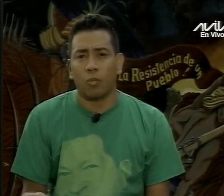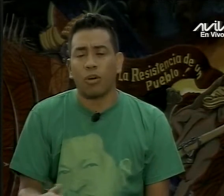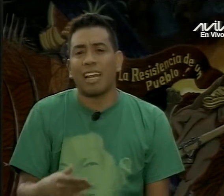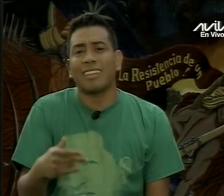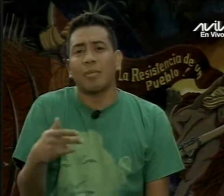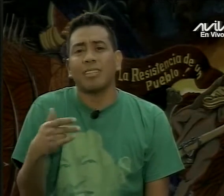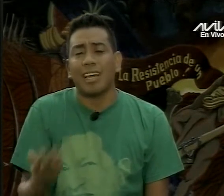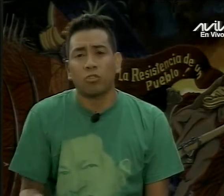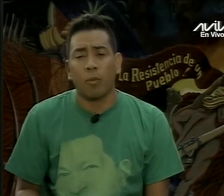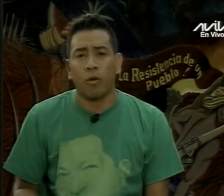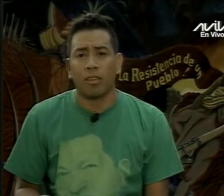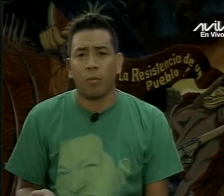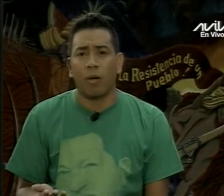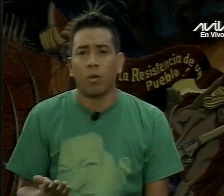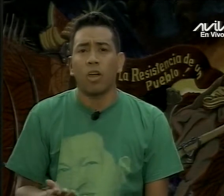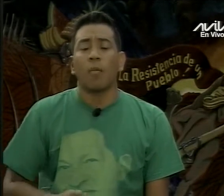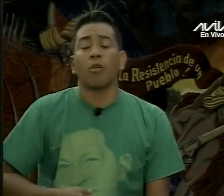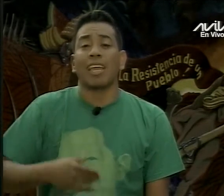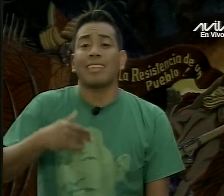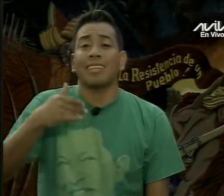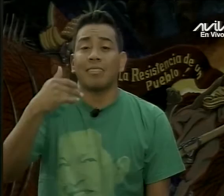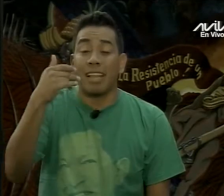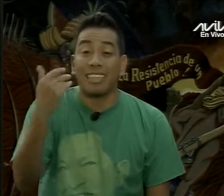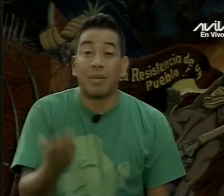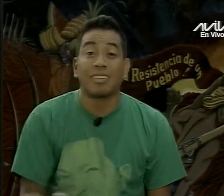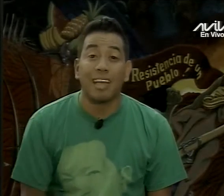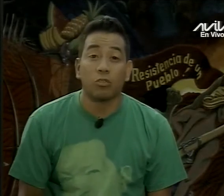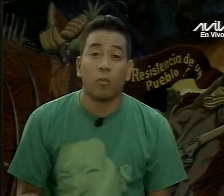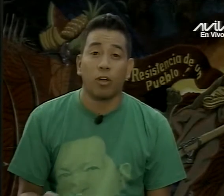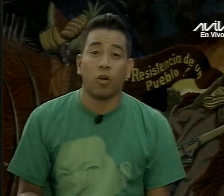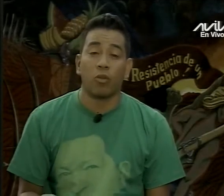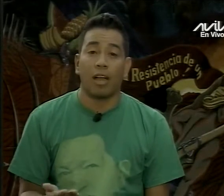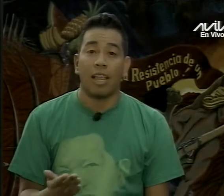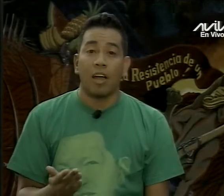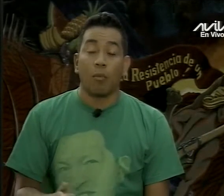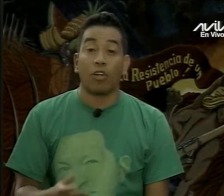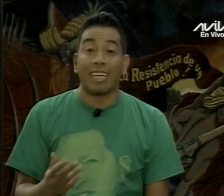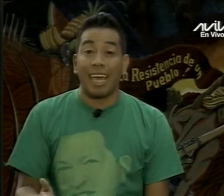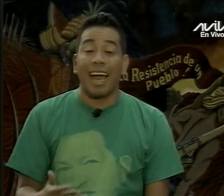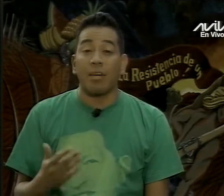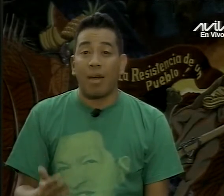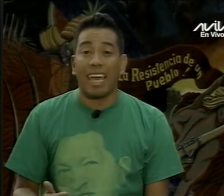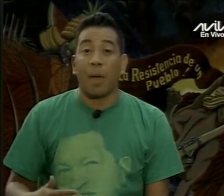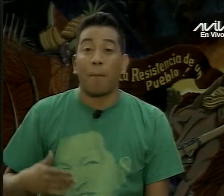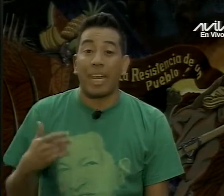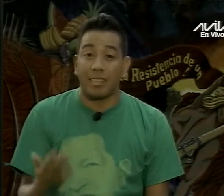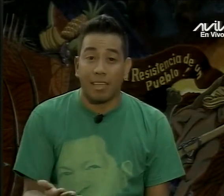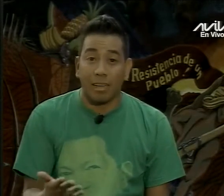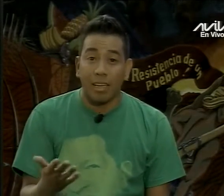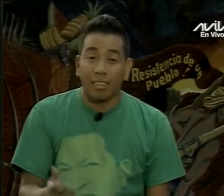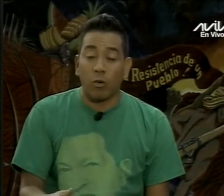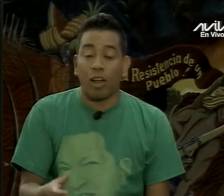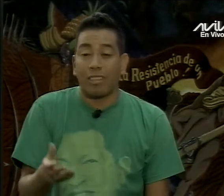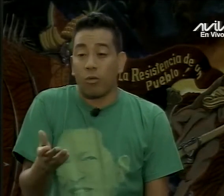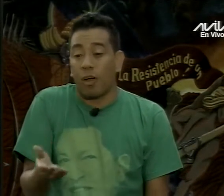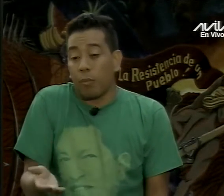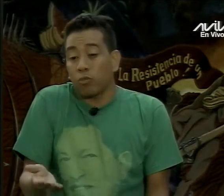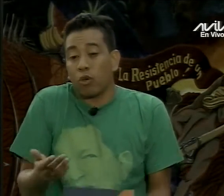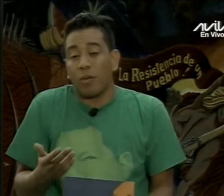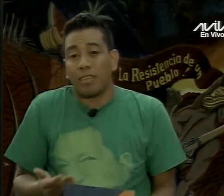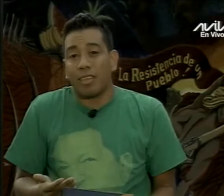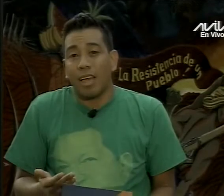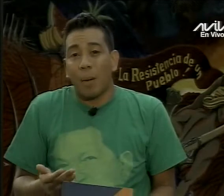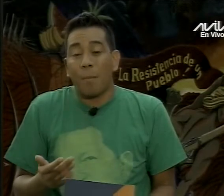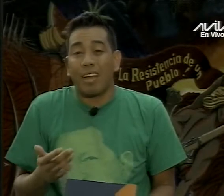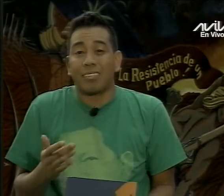trata esto? ¿Por qué le temen tanto al poder del pueblo? ¿Por qué le temen tanto al poder comunal? ¿Por qué además expresan, desde un